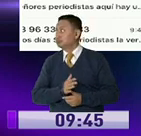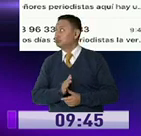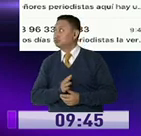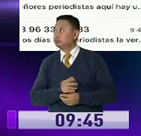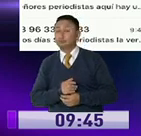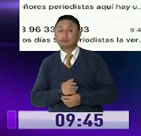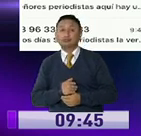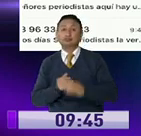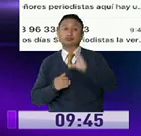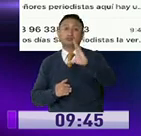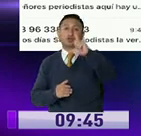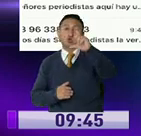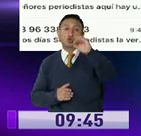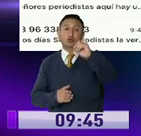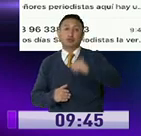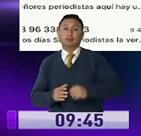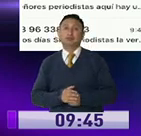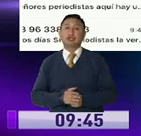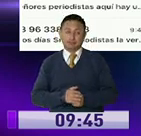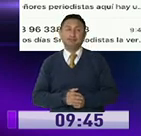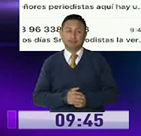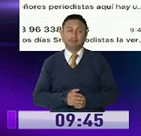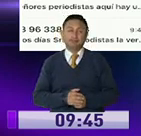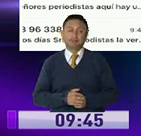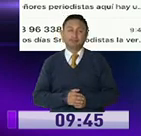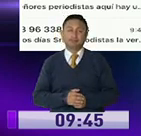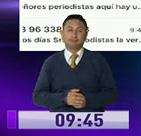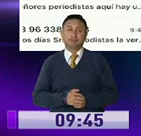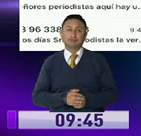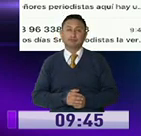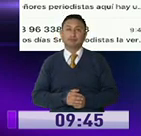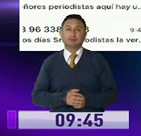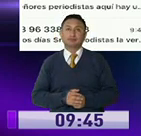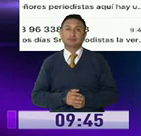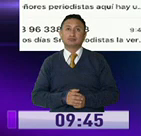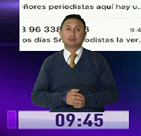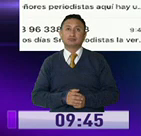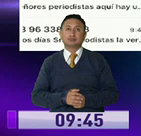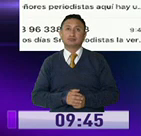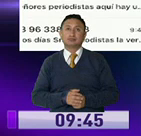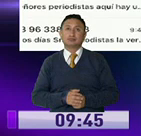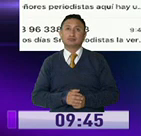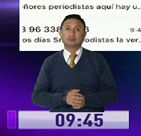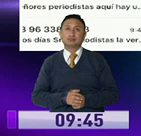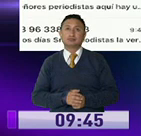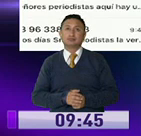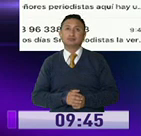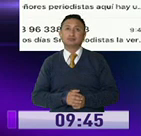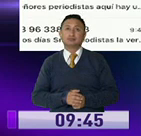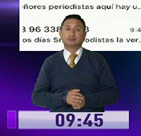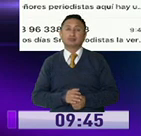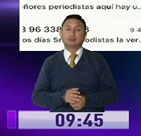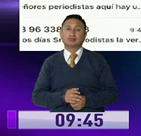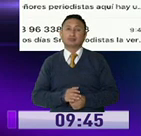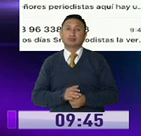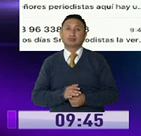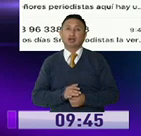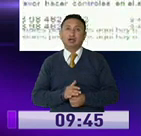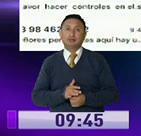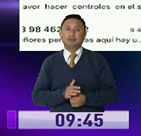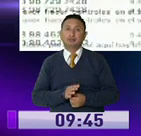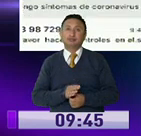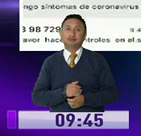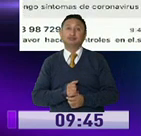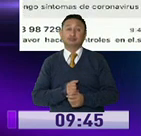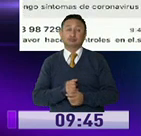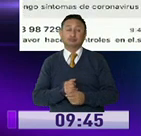Cloro, con cloro, con cloro, vinagre. Bueno, a me dijeron que realmente el cloro es lo que funciona, pero hay que hacer la mezcla correcta, ¿no?